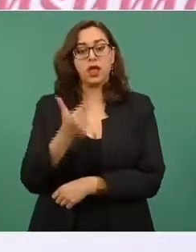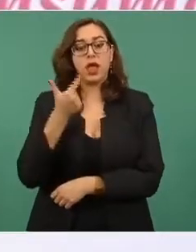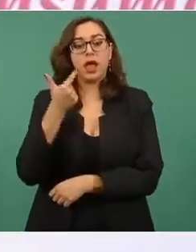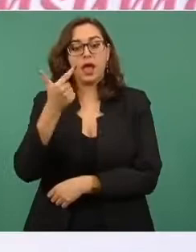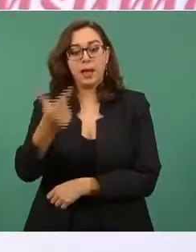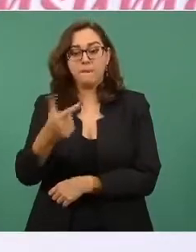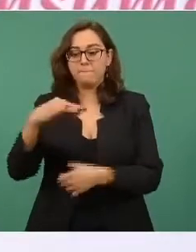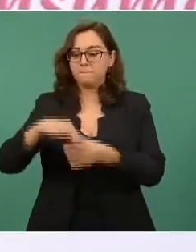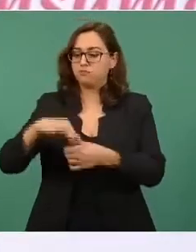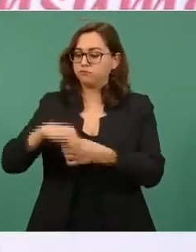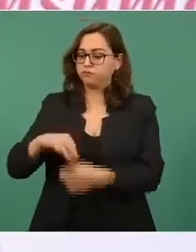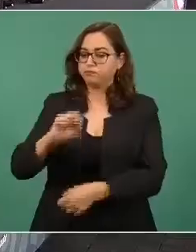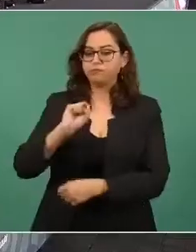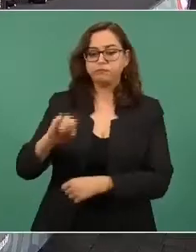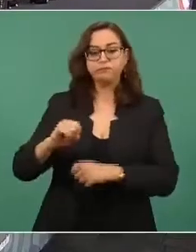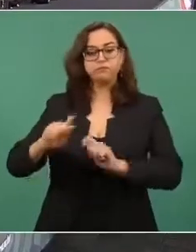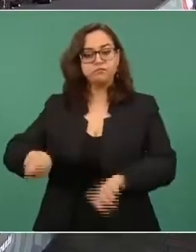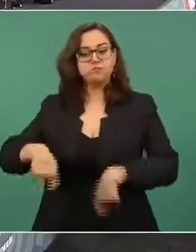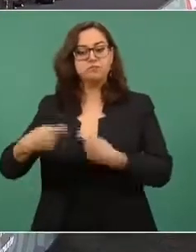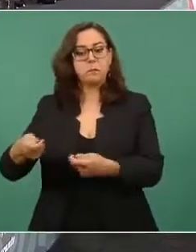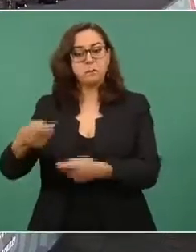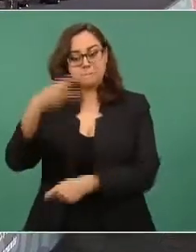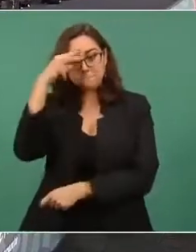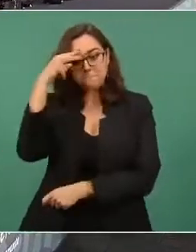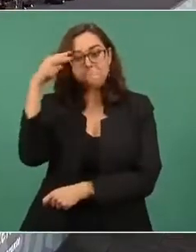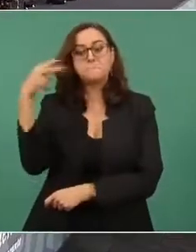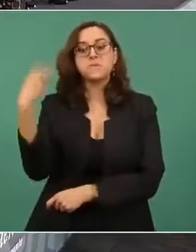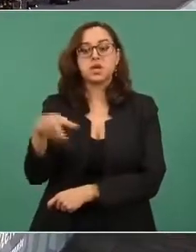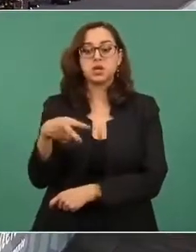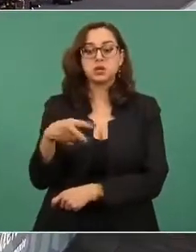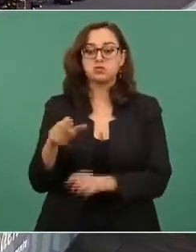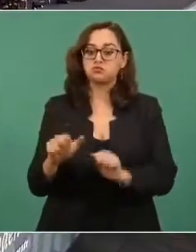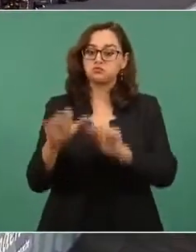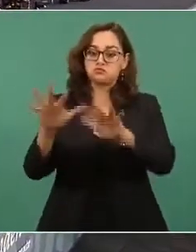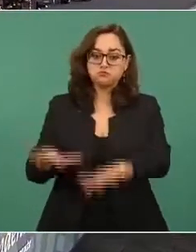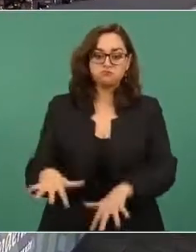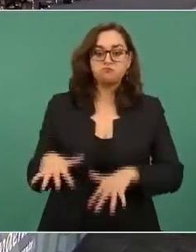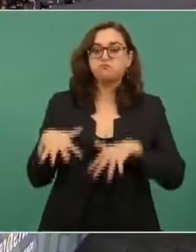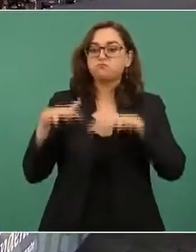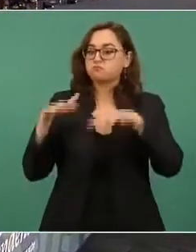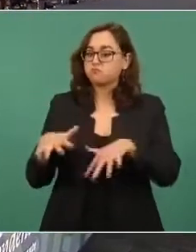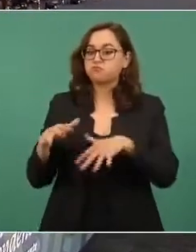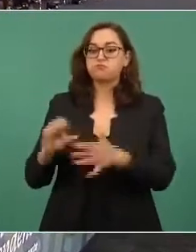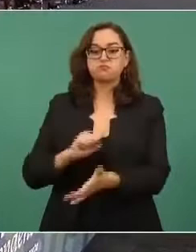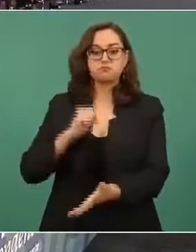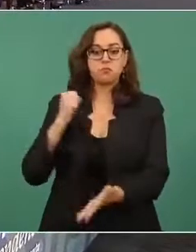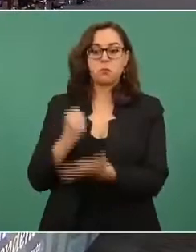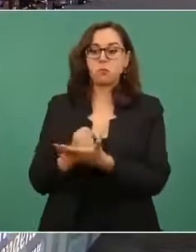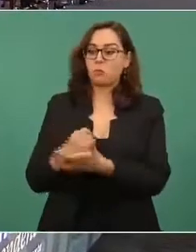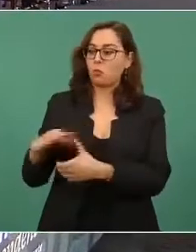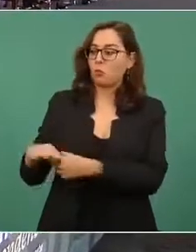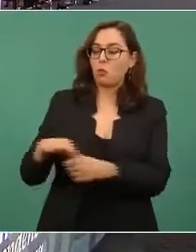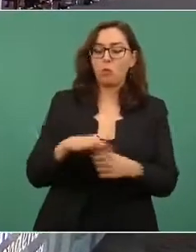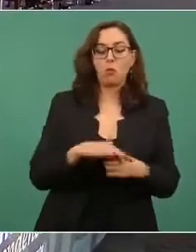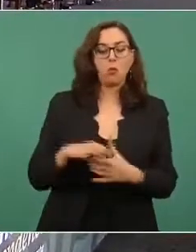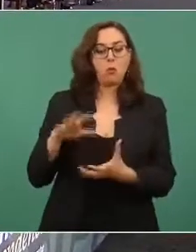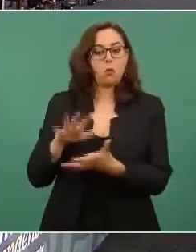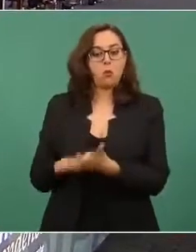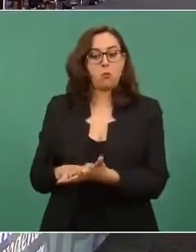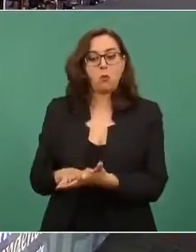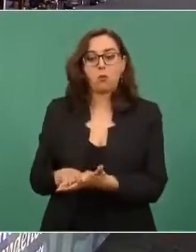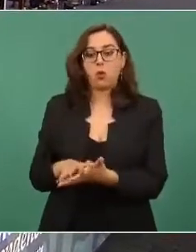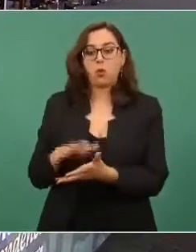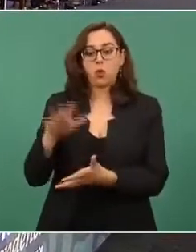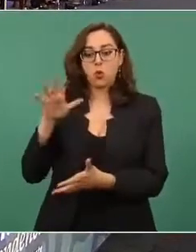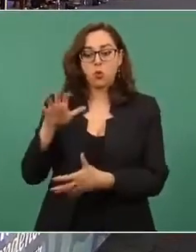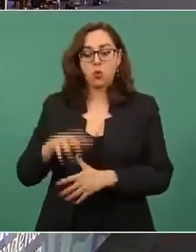a favor la aprobación mayoritaria más alta de la